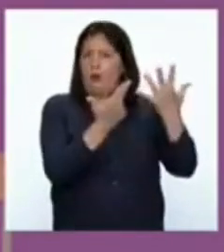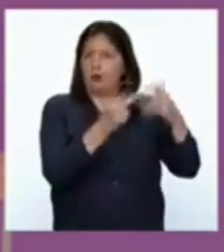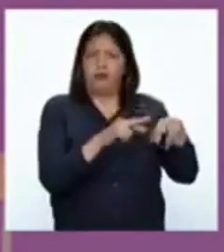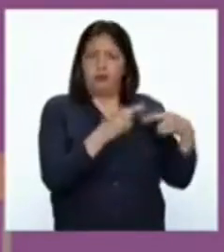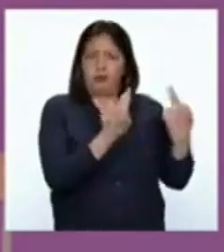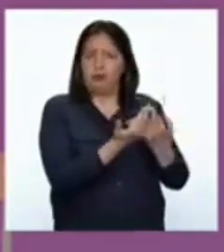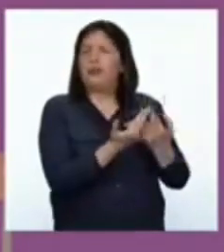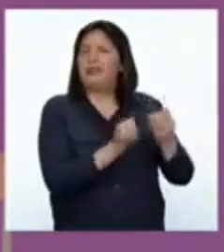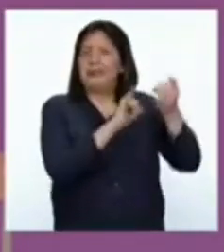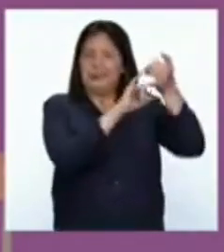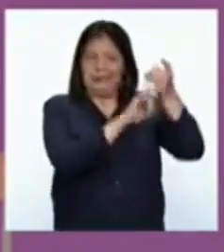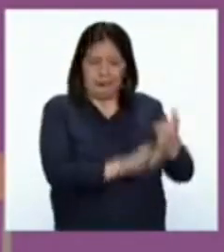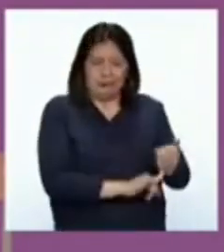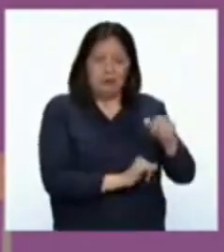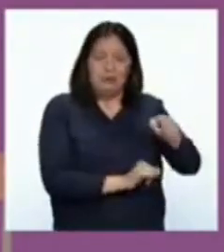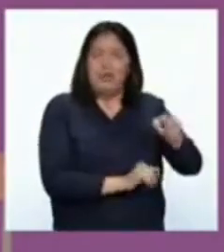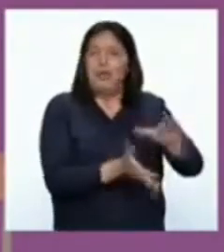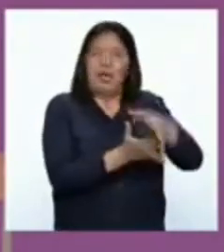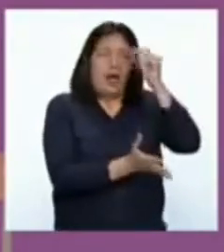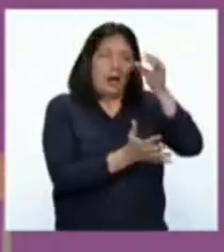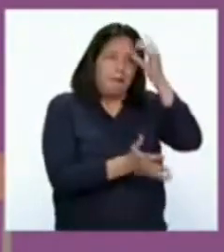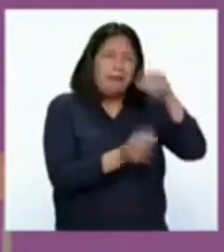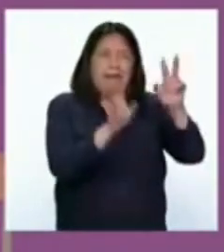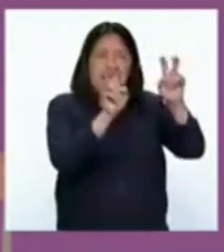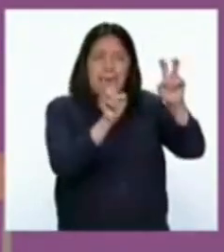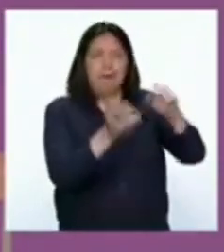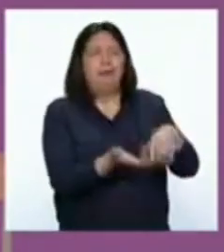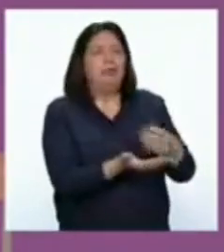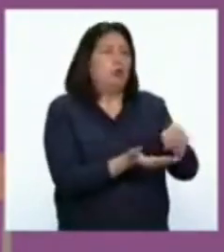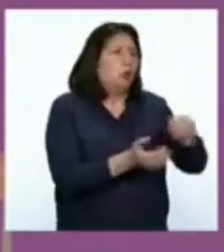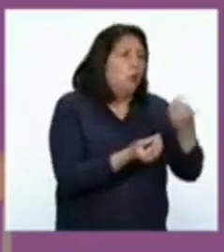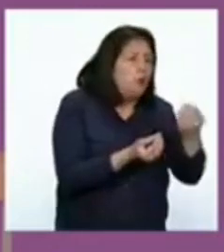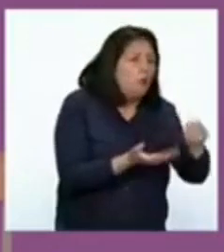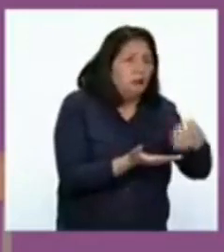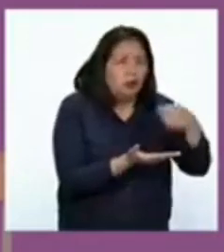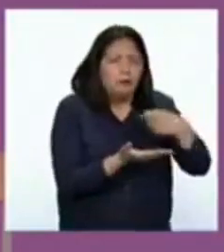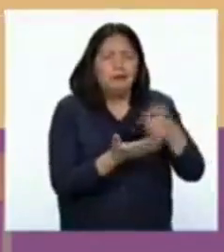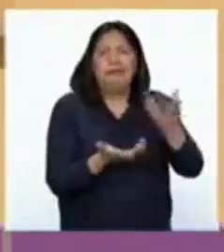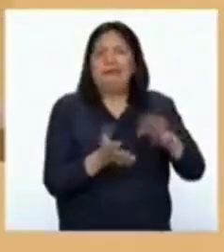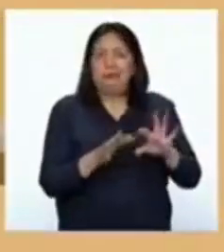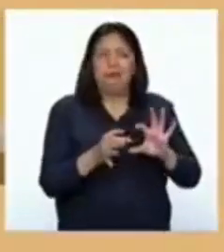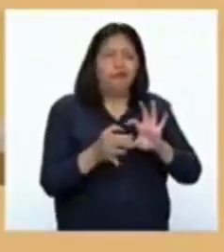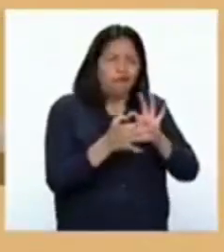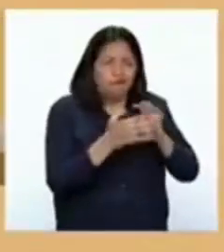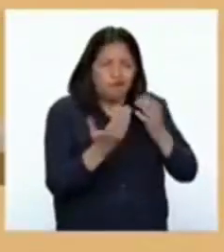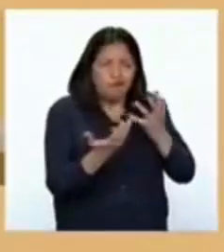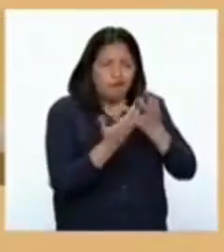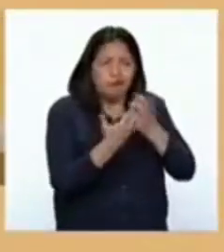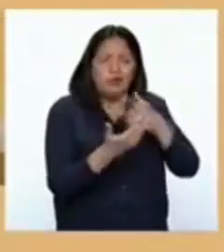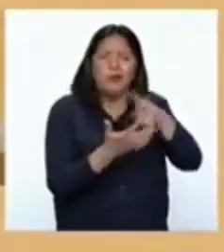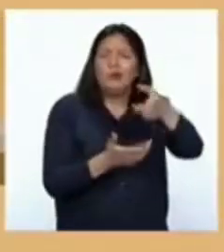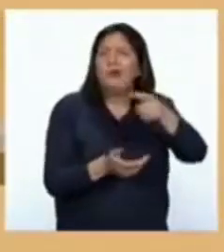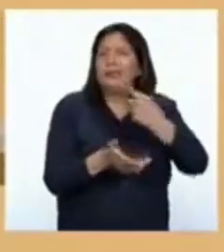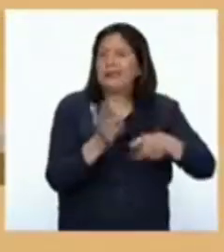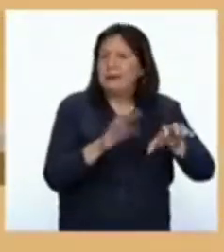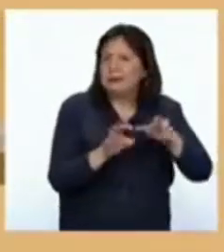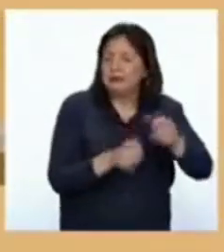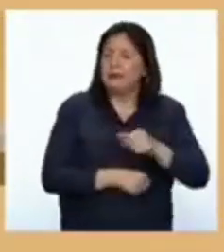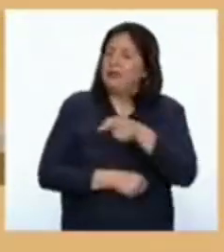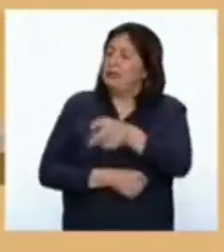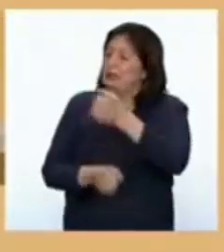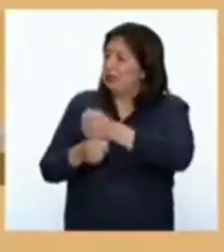todos los sábados, donde aprenden sobre la nutrición en el país y se les familiariza con los proyectos. Se trabaja con las poblaciones